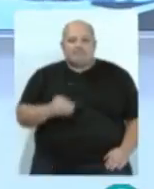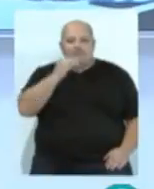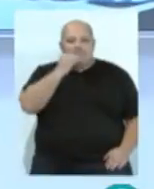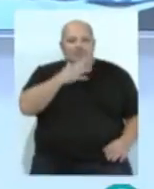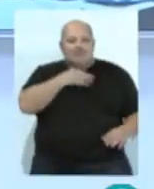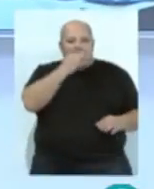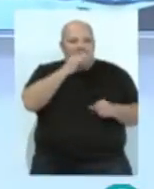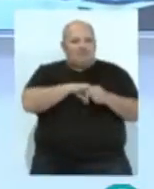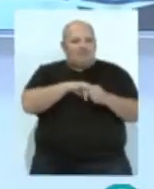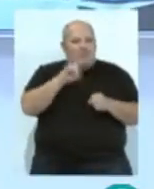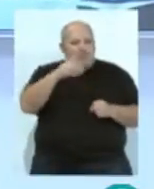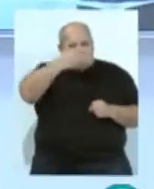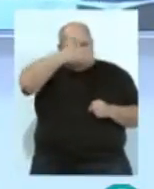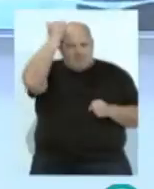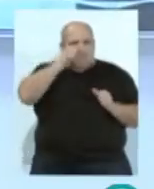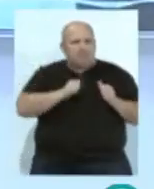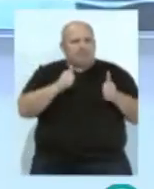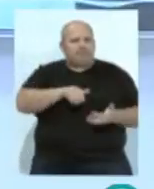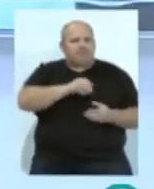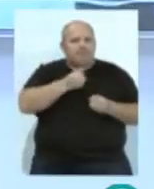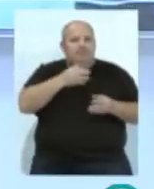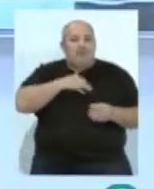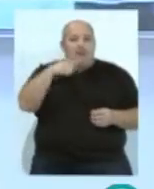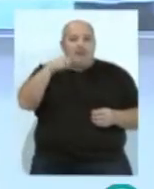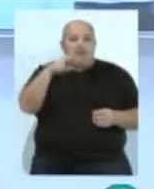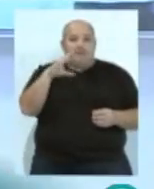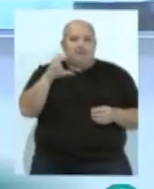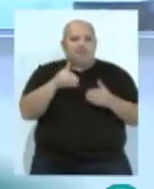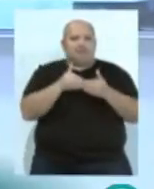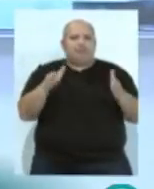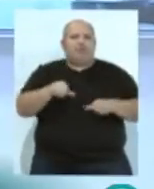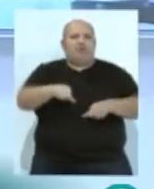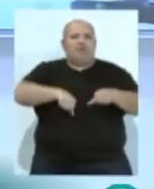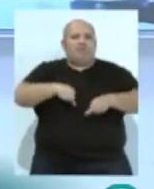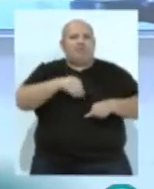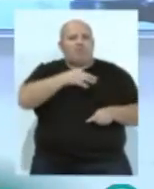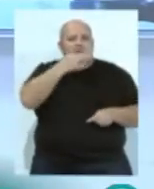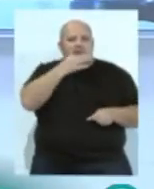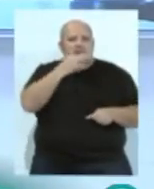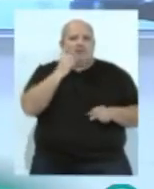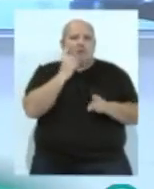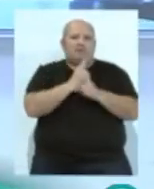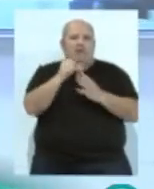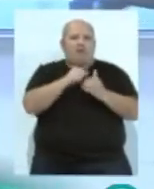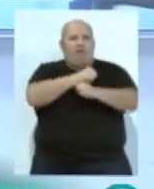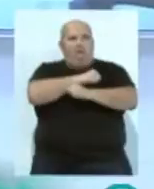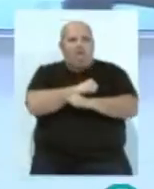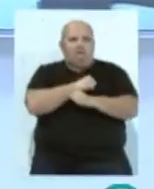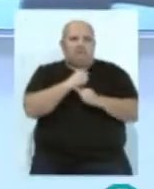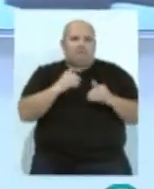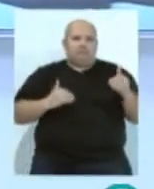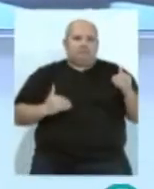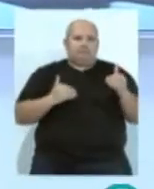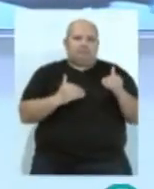Saludos, es lunes 1 de abril, comenzamos. Ana Mestra anuncia la apertura de los quirófanos por la tarde contra las listas de espera.